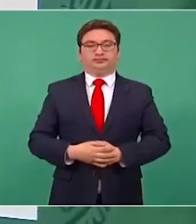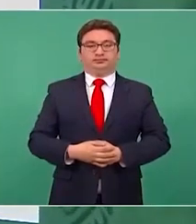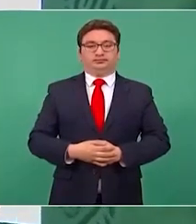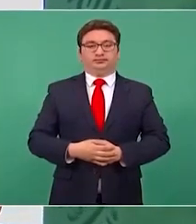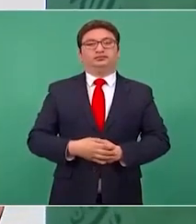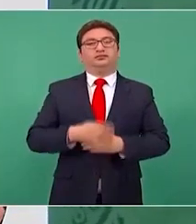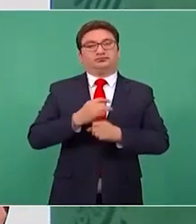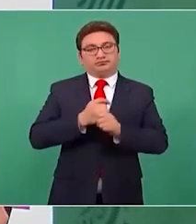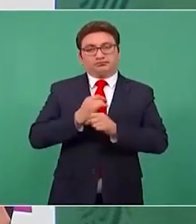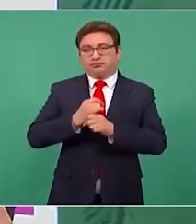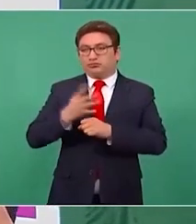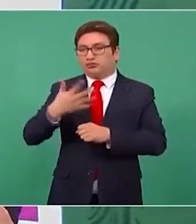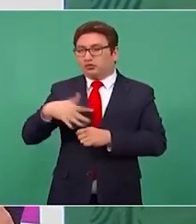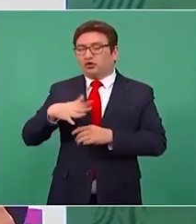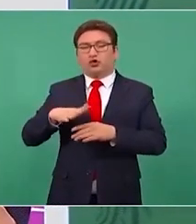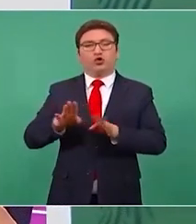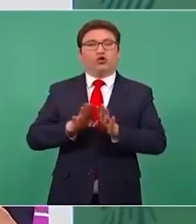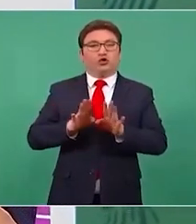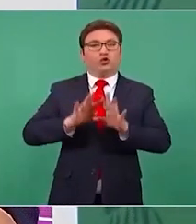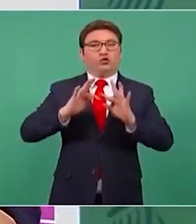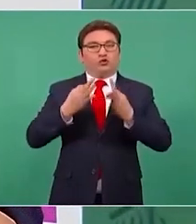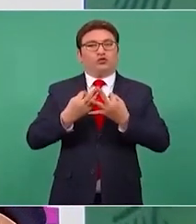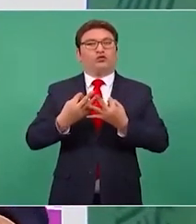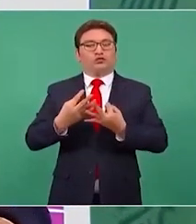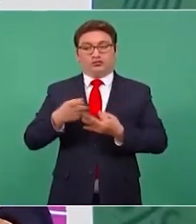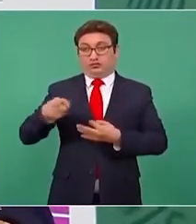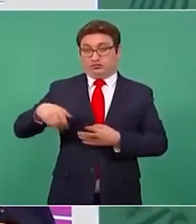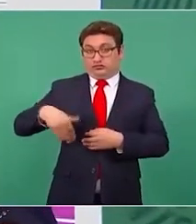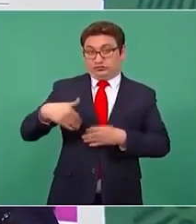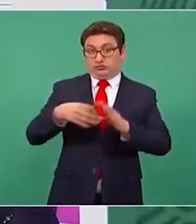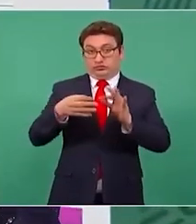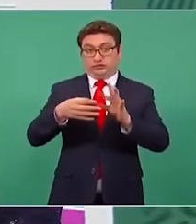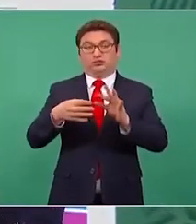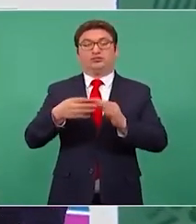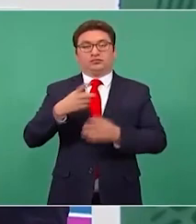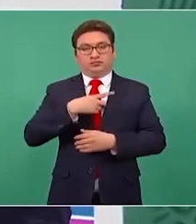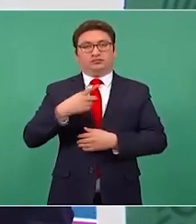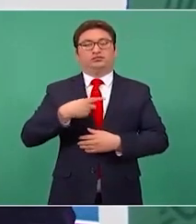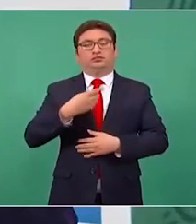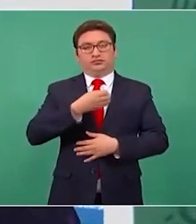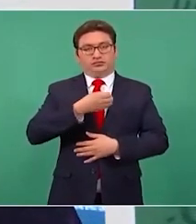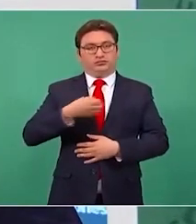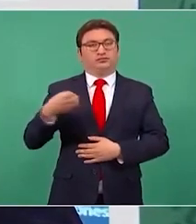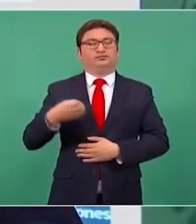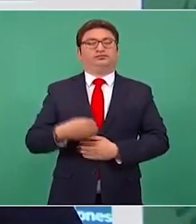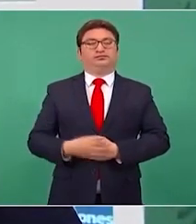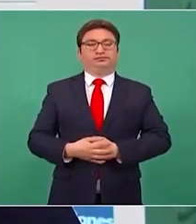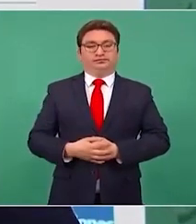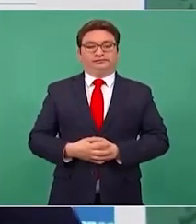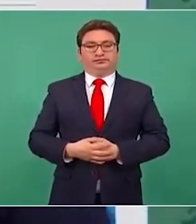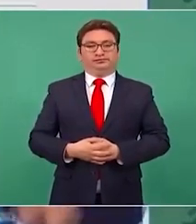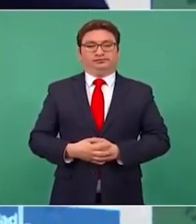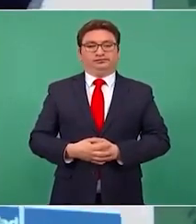Buscar la forma, como lo que tú estás planteando. Y sí tiene que haber un mecanismo para eso.